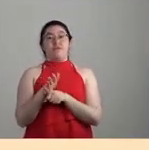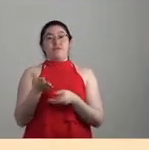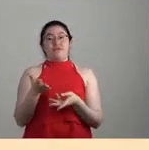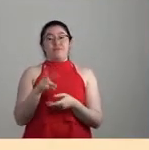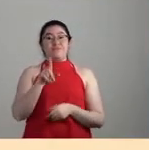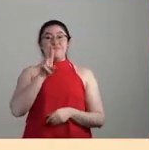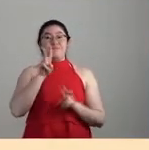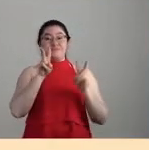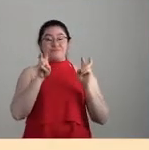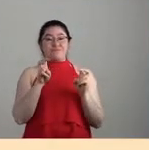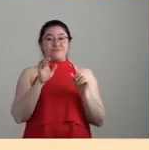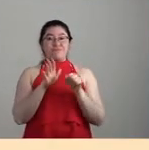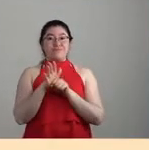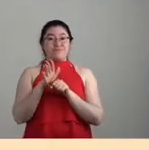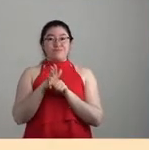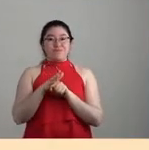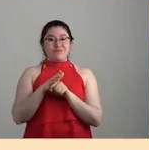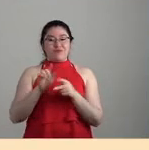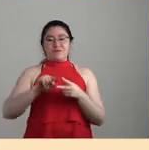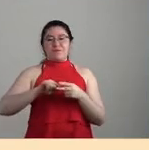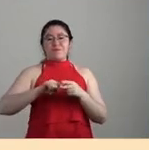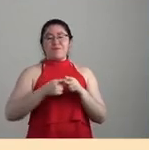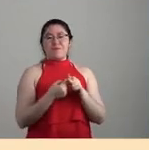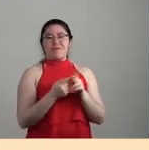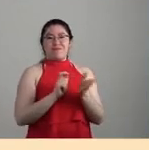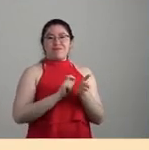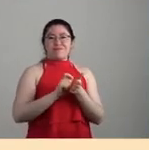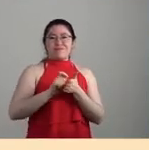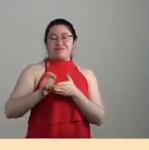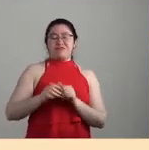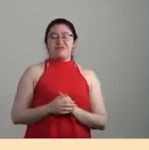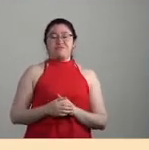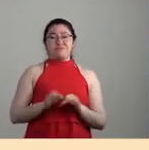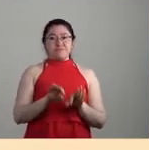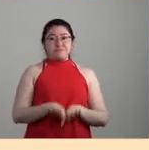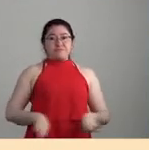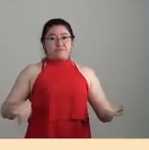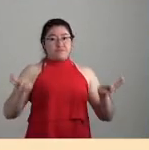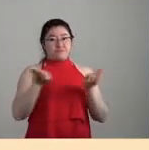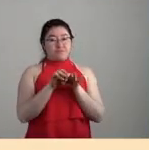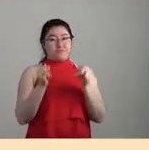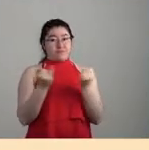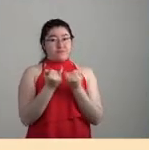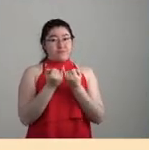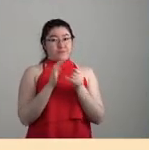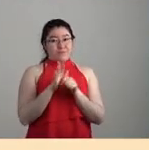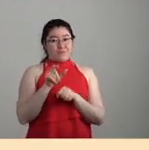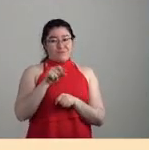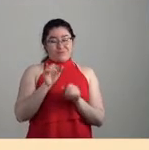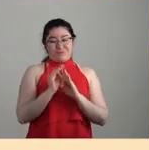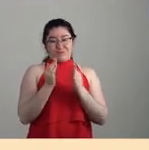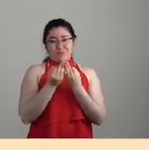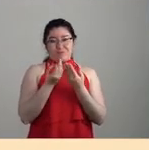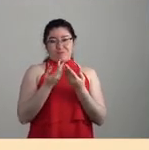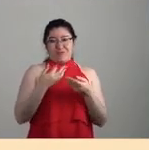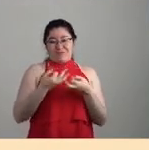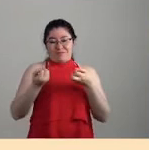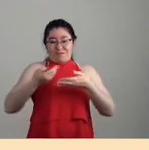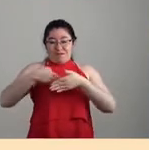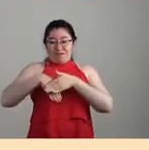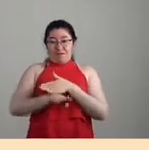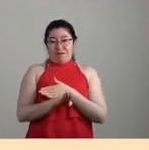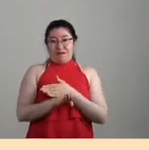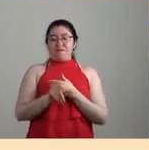texto introductorio. Cabe mencionar también que este libro, esta compilación de Bajo Tierra Ediciones, es una